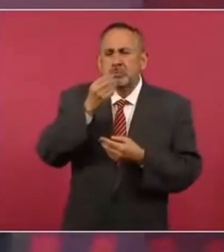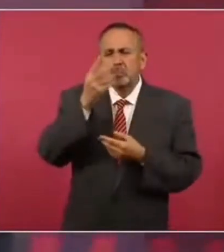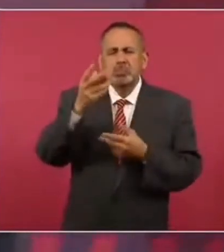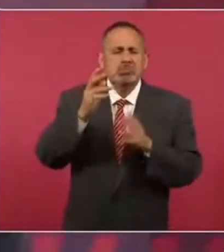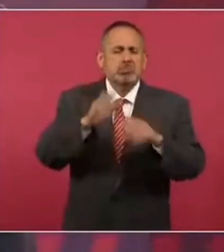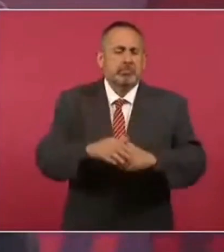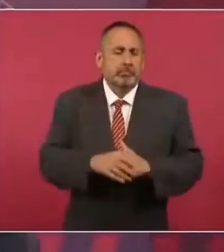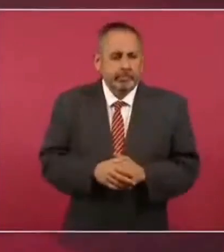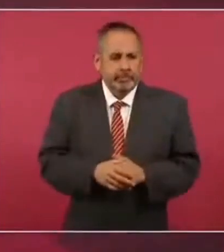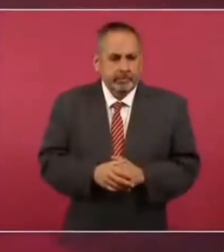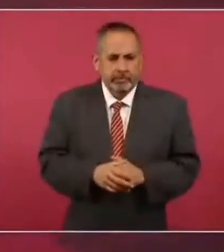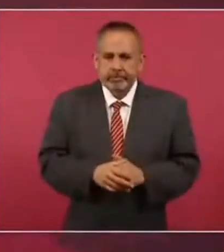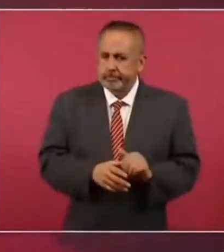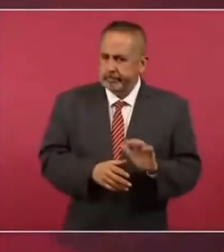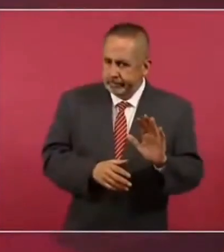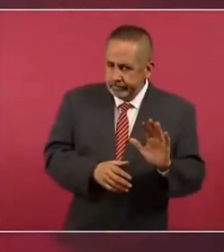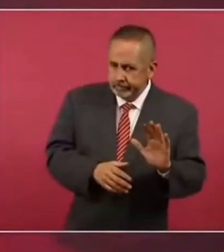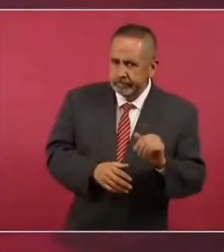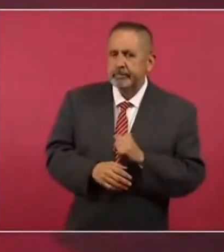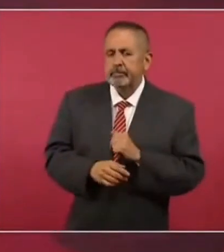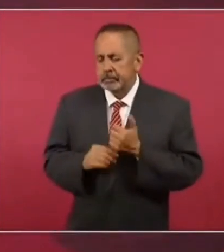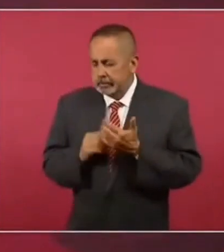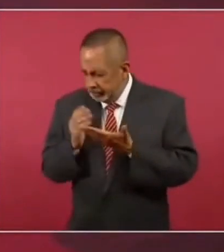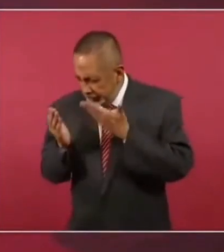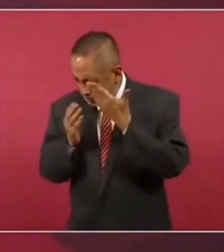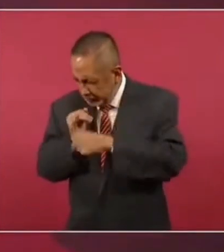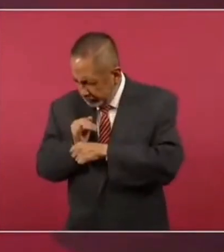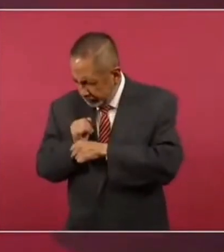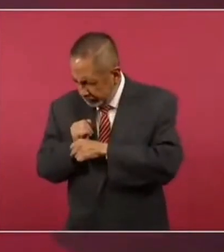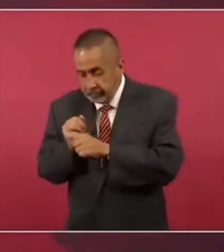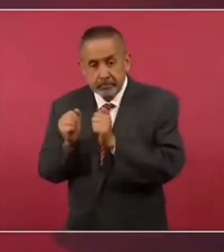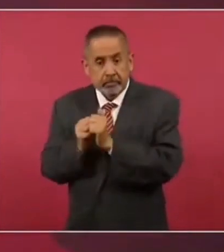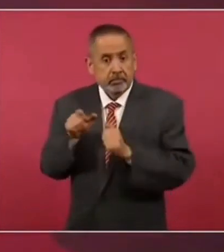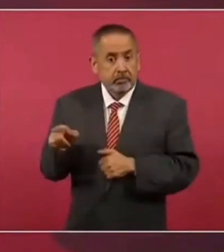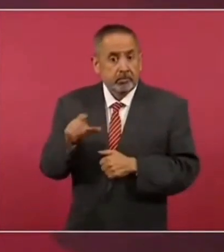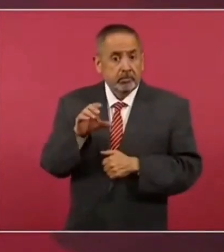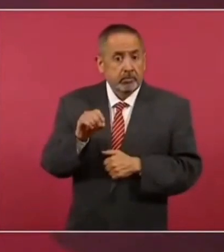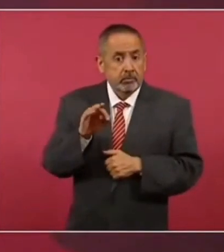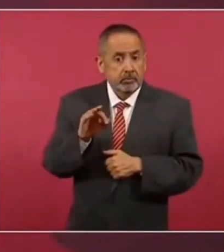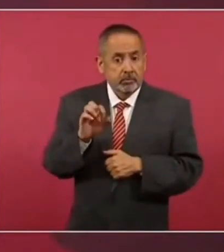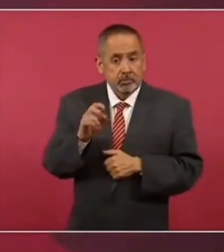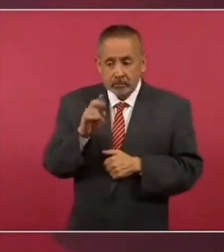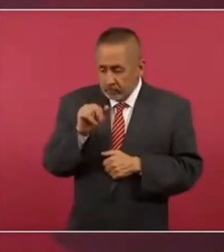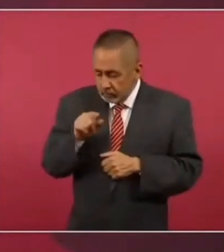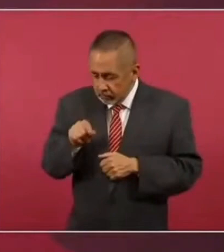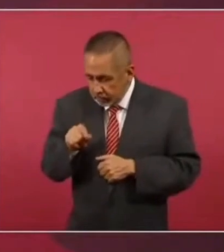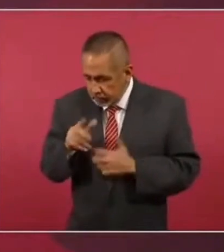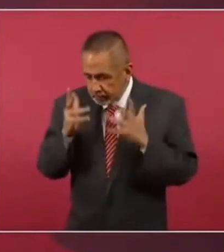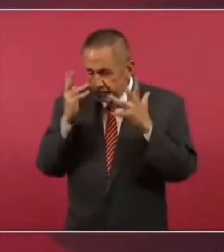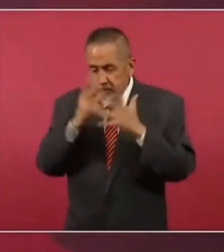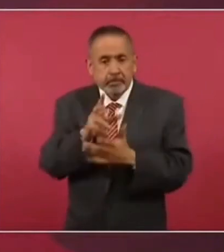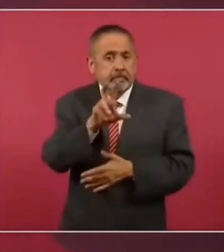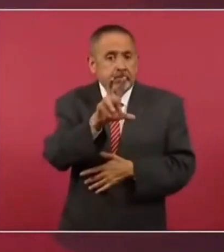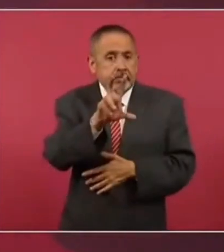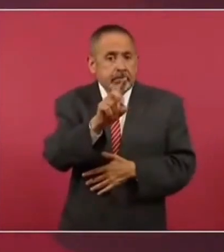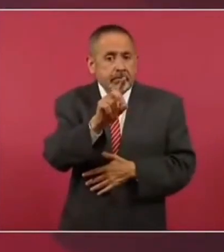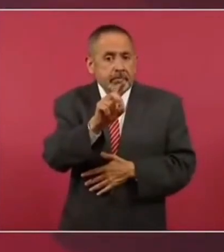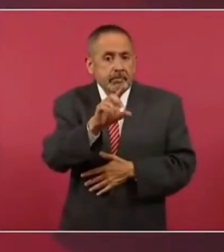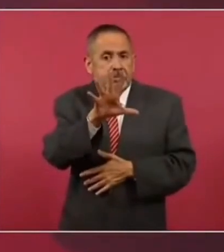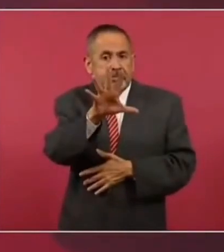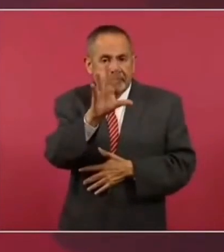Nos metemos a hacer una investigación con COFEPRIS. Treinta y cinco sustancias.